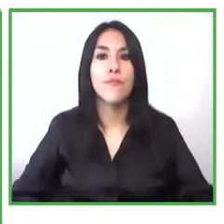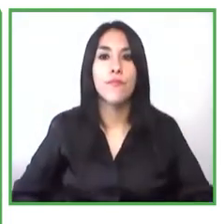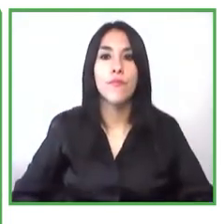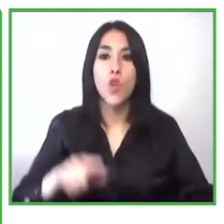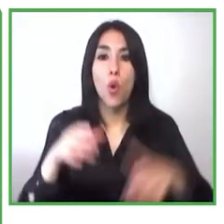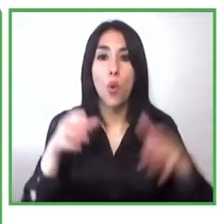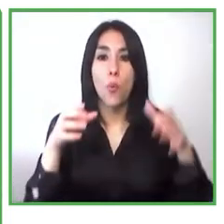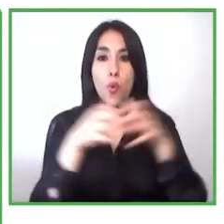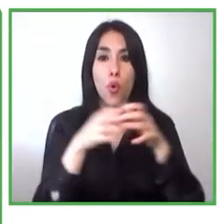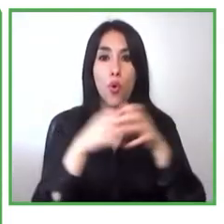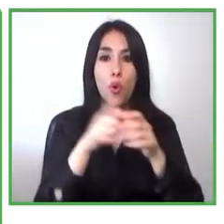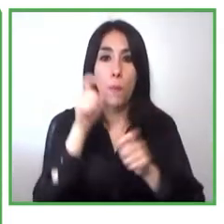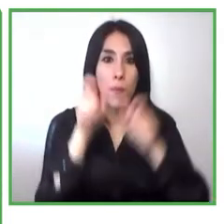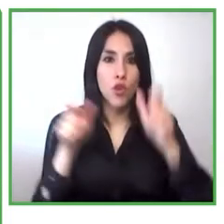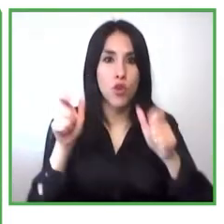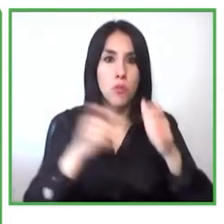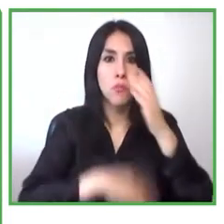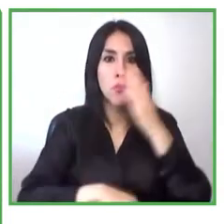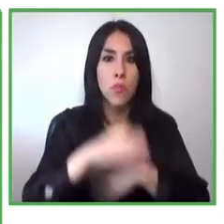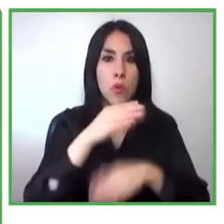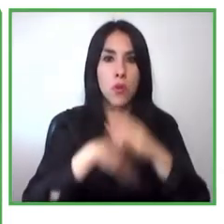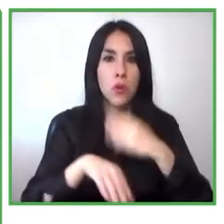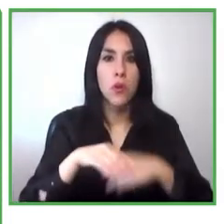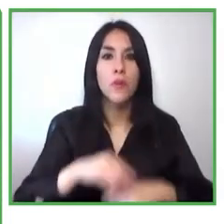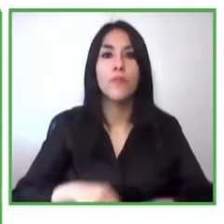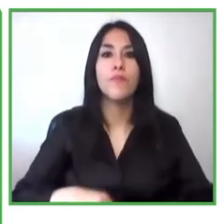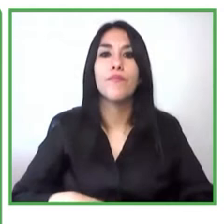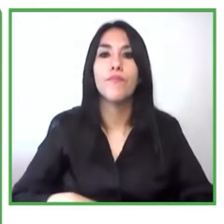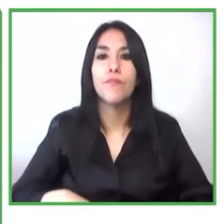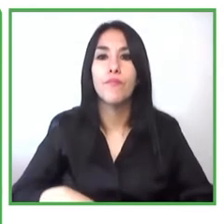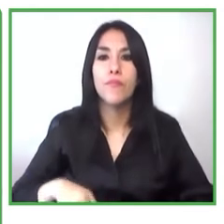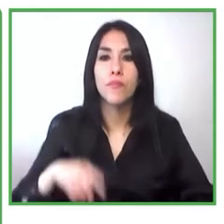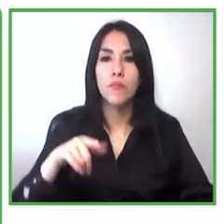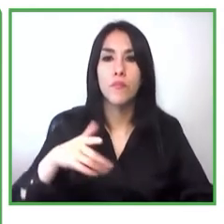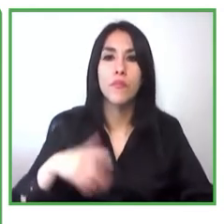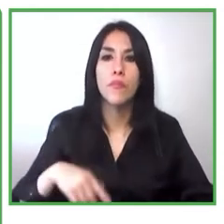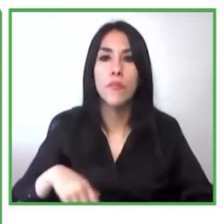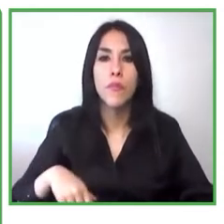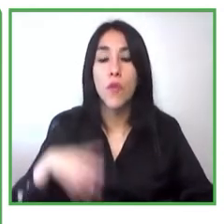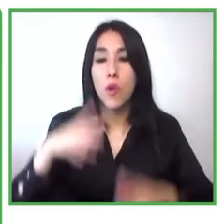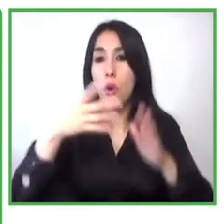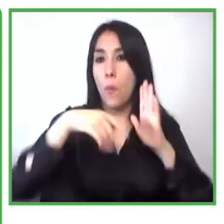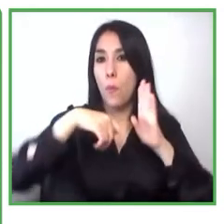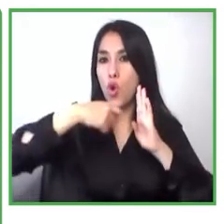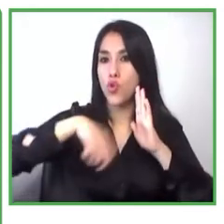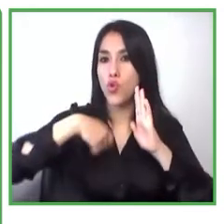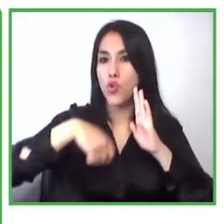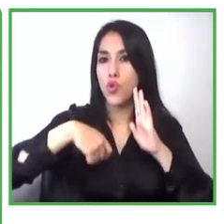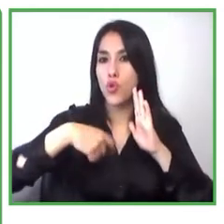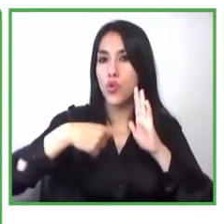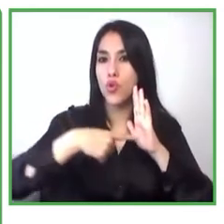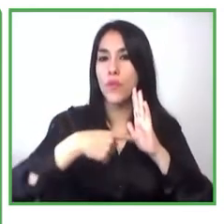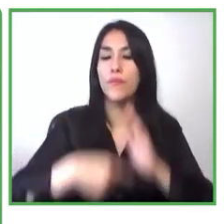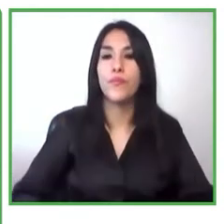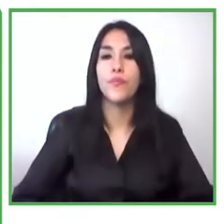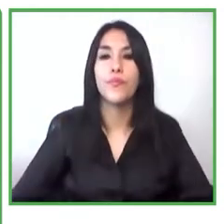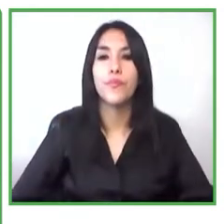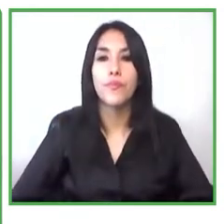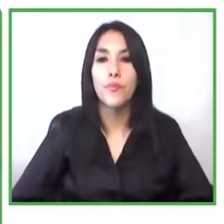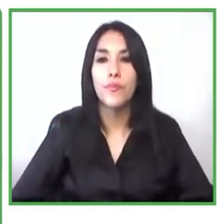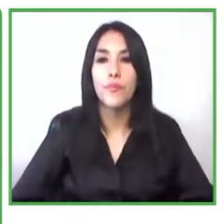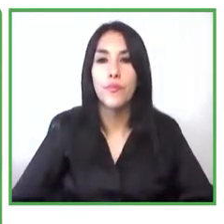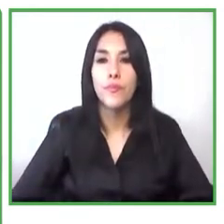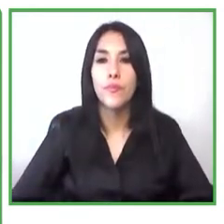fueron los principales resultados de este proyecto es que logramos articular este proyecto esta iniciativa con los actores del